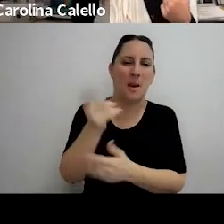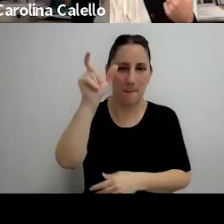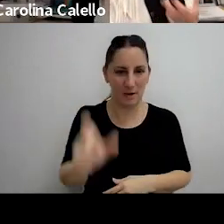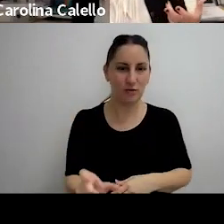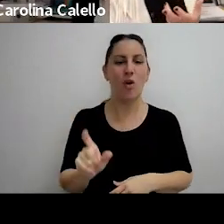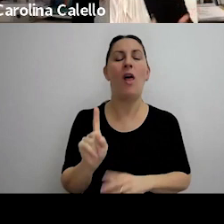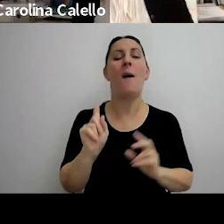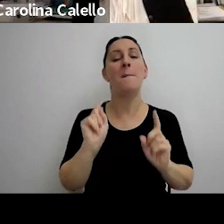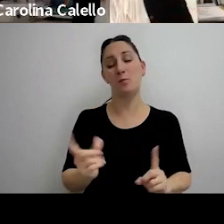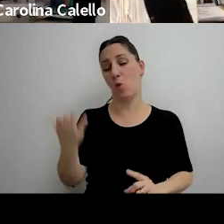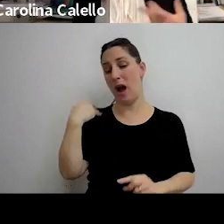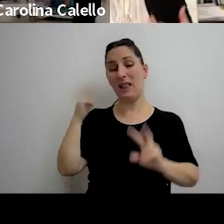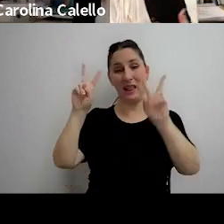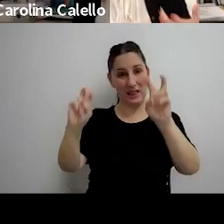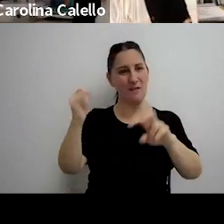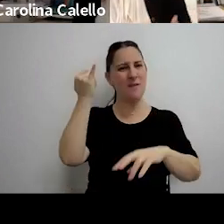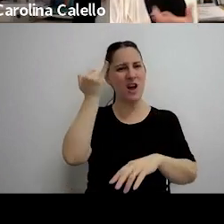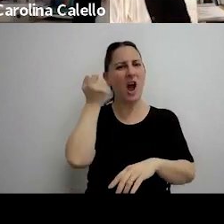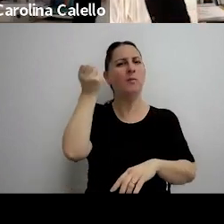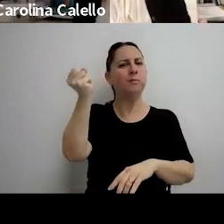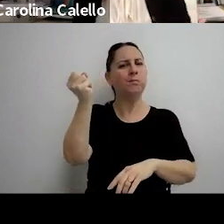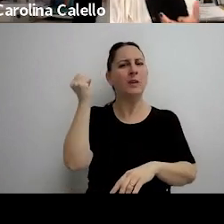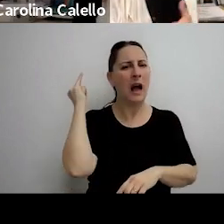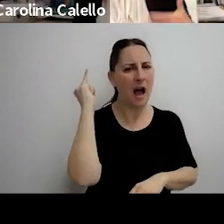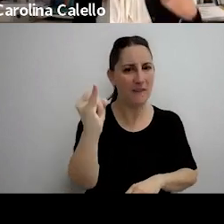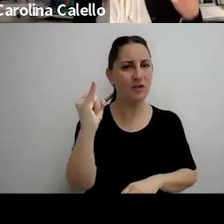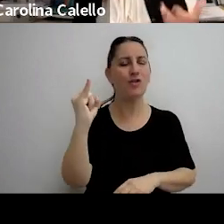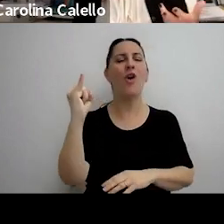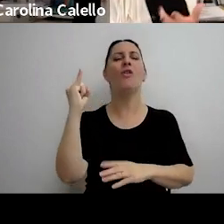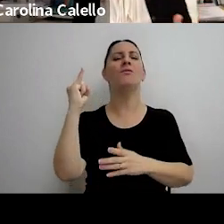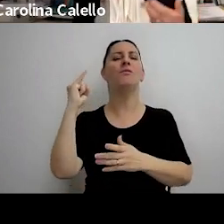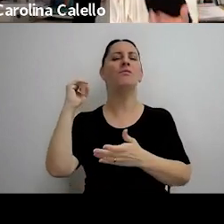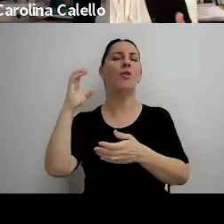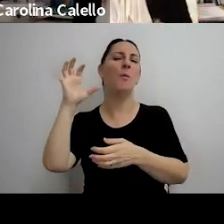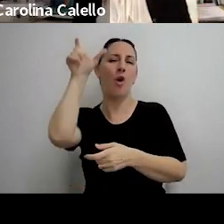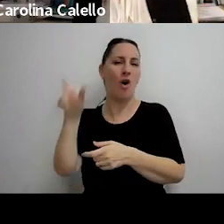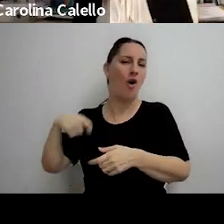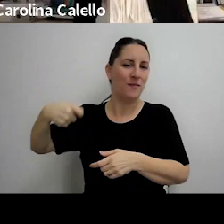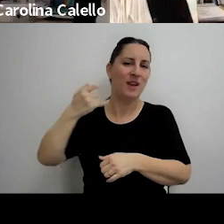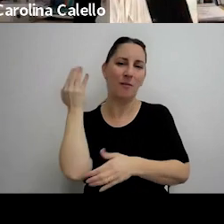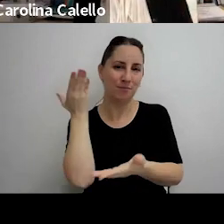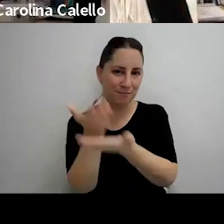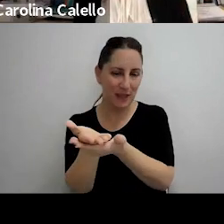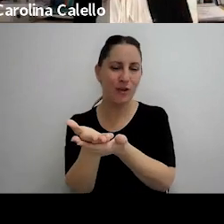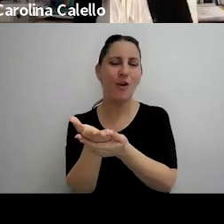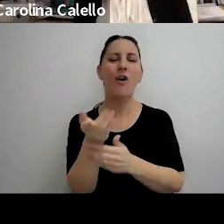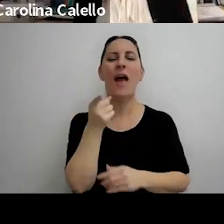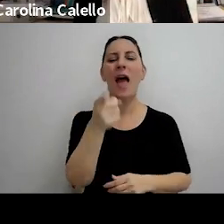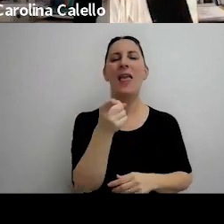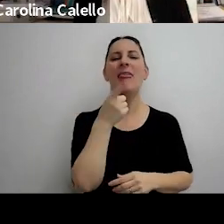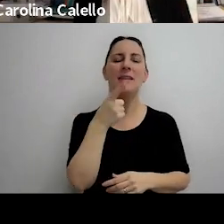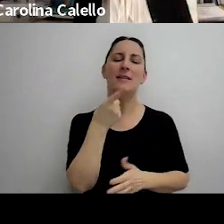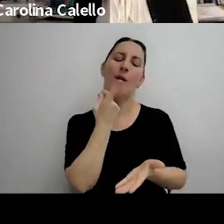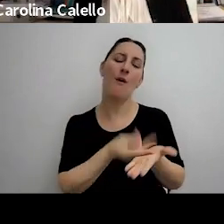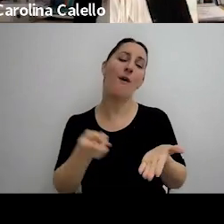ya estaba notificado que ya estaba realizada la determinación de oficio y se insiste con esta cuestión